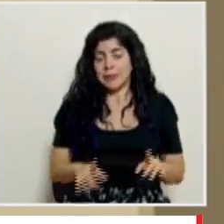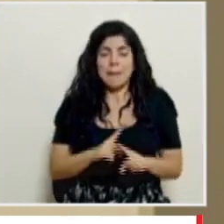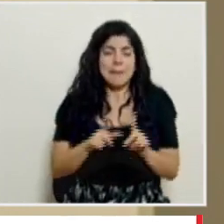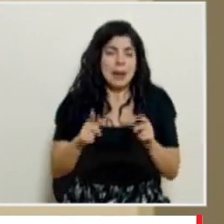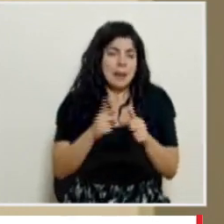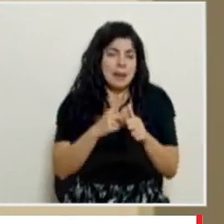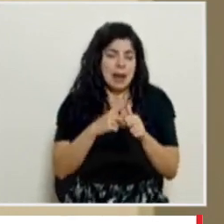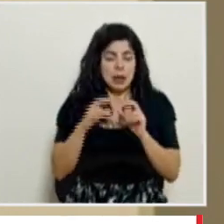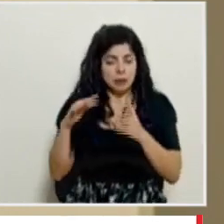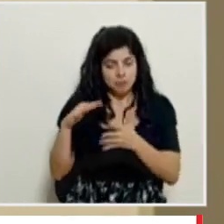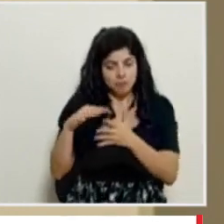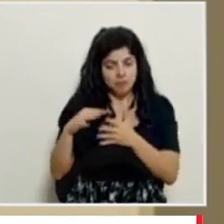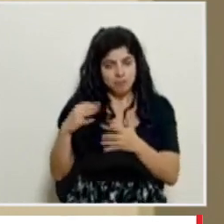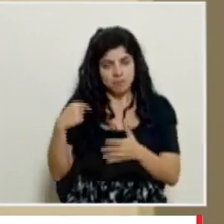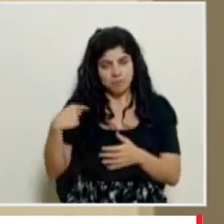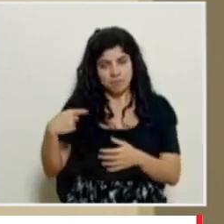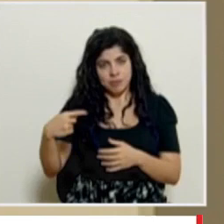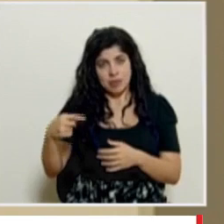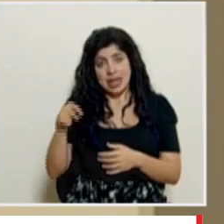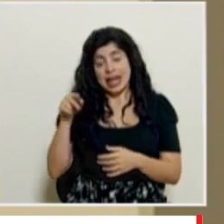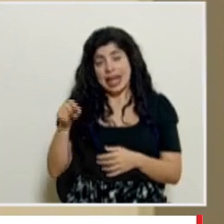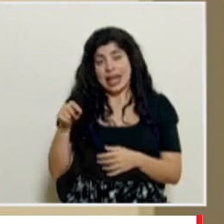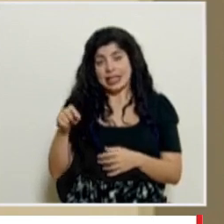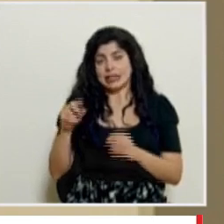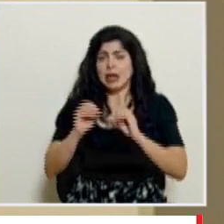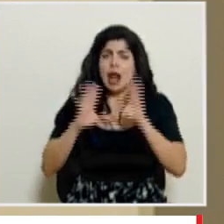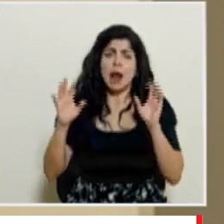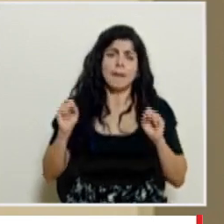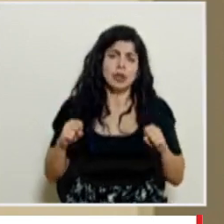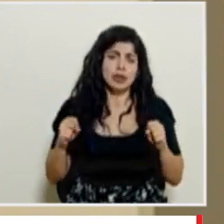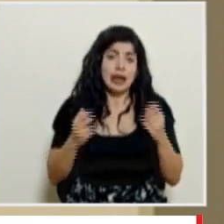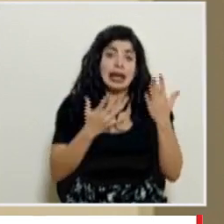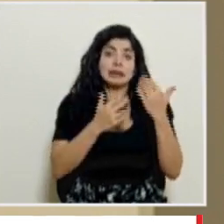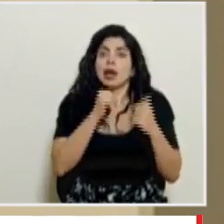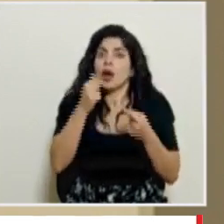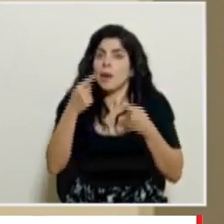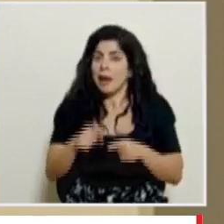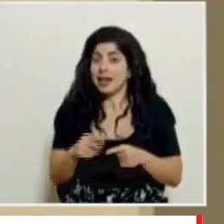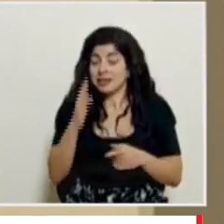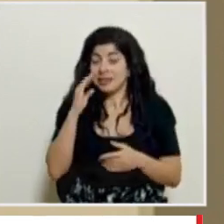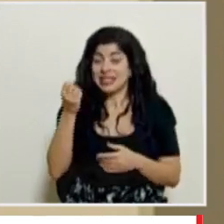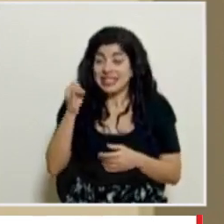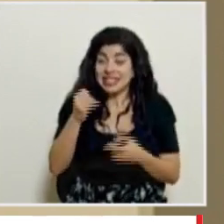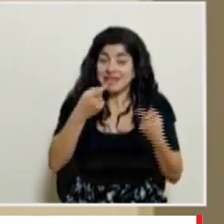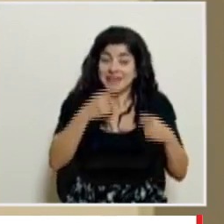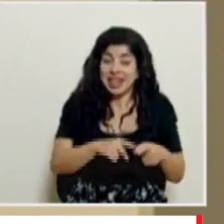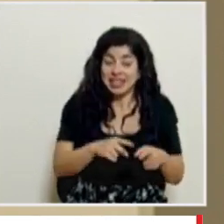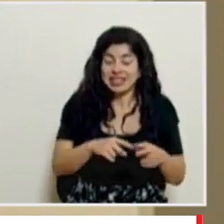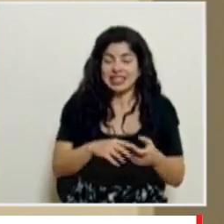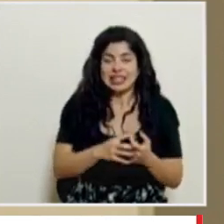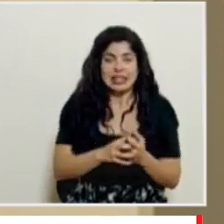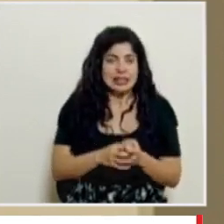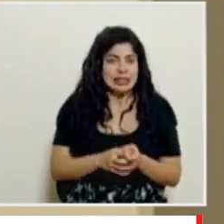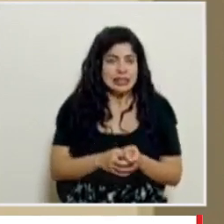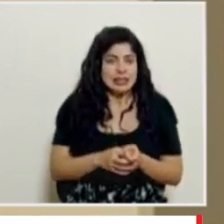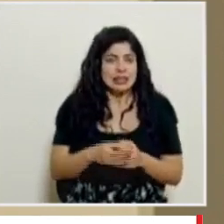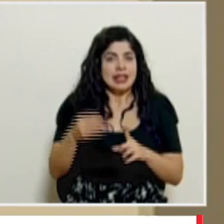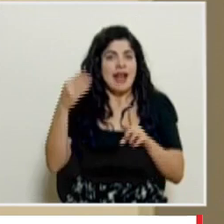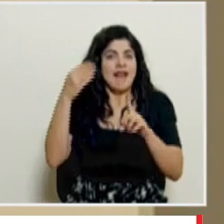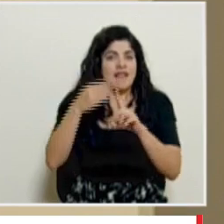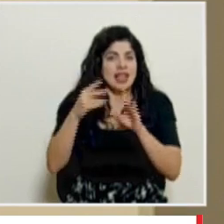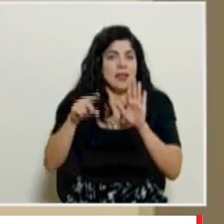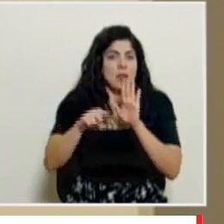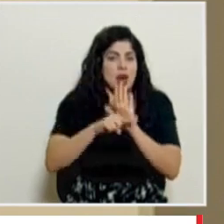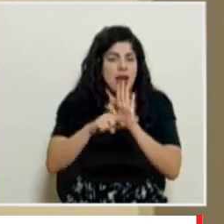pero eso se analiza constantemente y claro que es una posibilidad que esperamos no llegar porque al final hemos dicho también las repercusiones muy